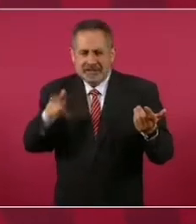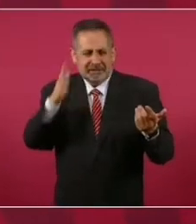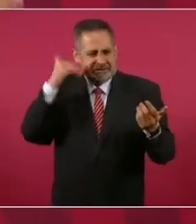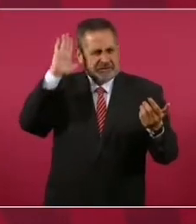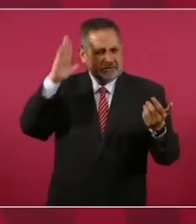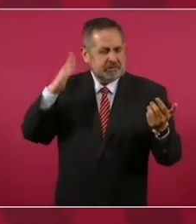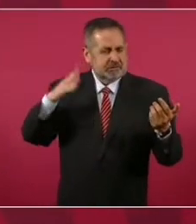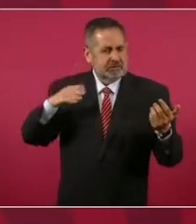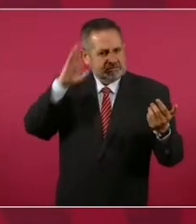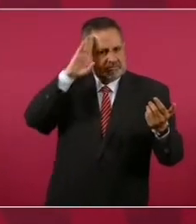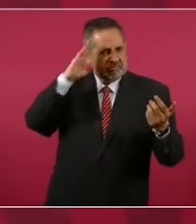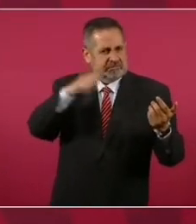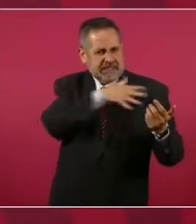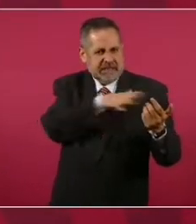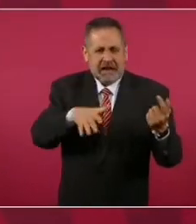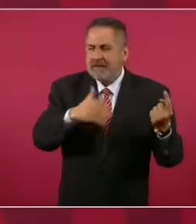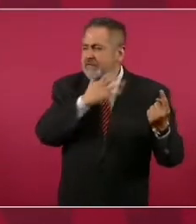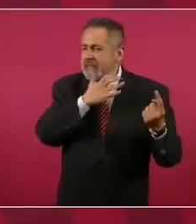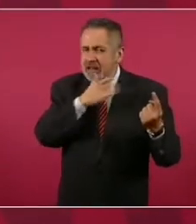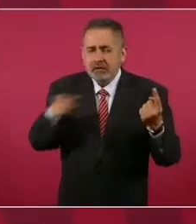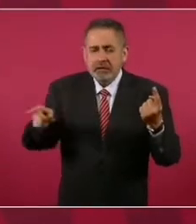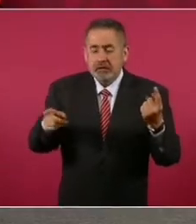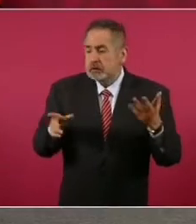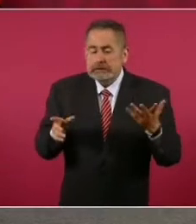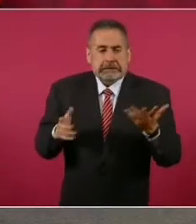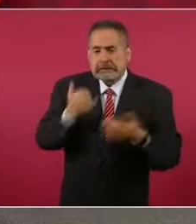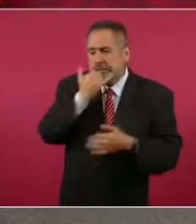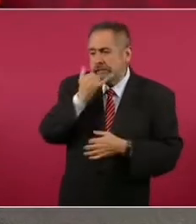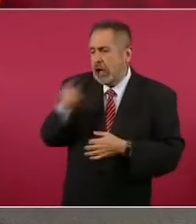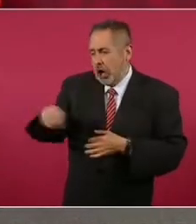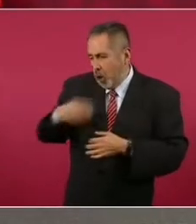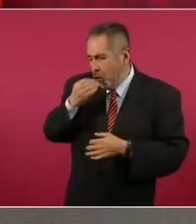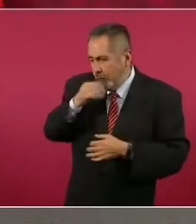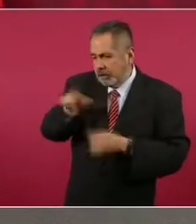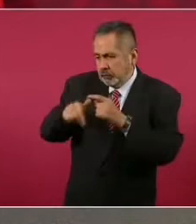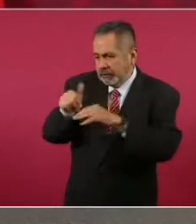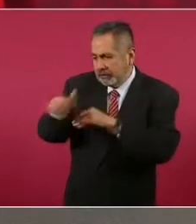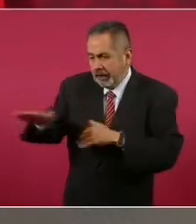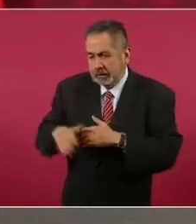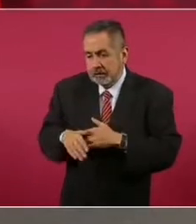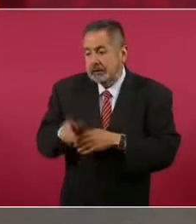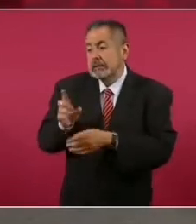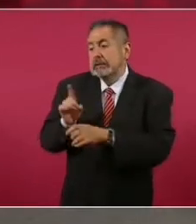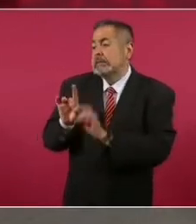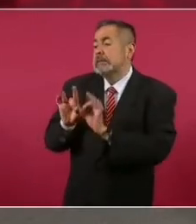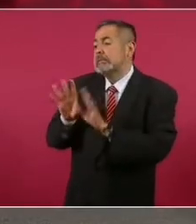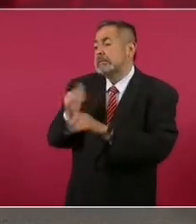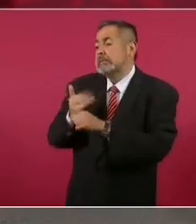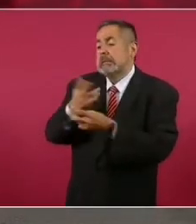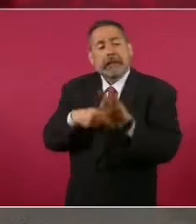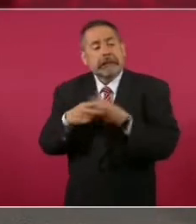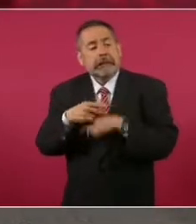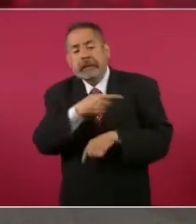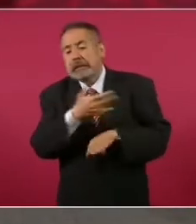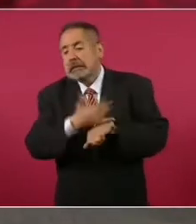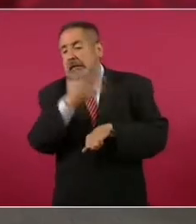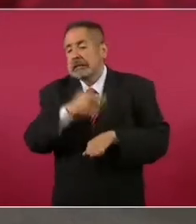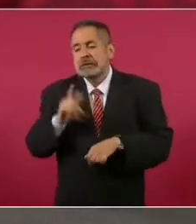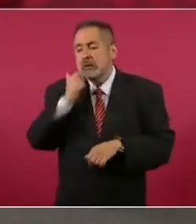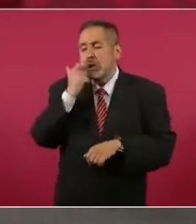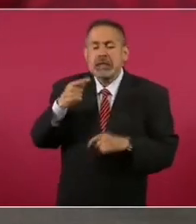Castro, comandante Fidel Castro, comes y te vas porque va a venir el otro